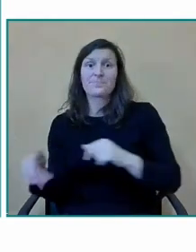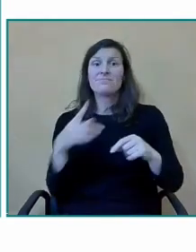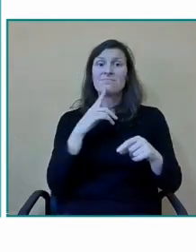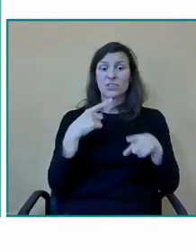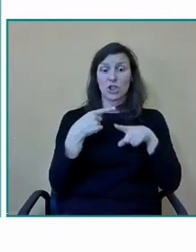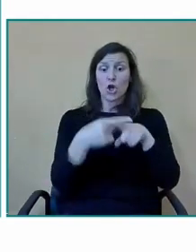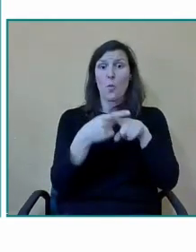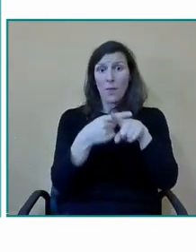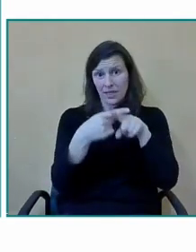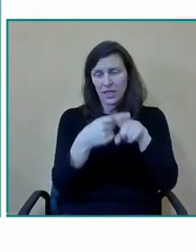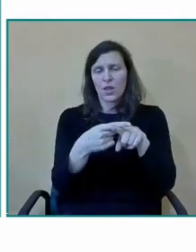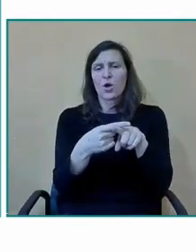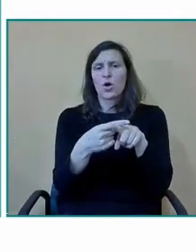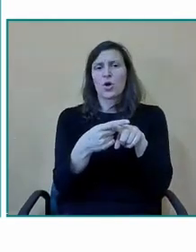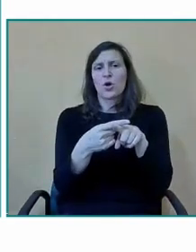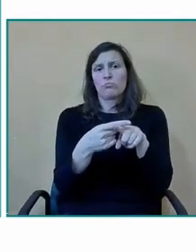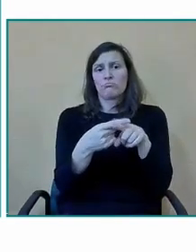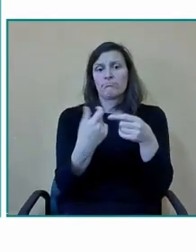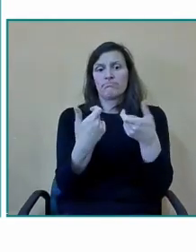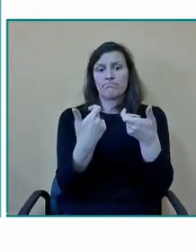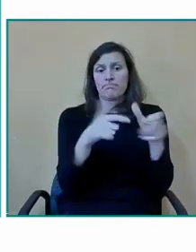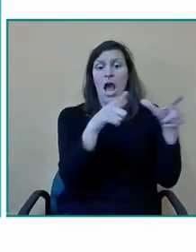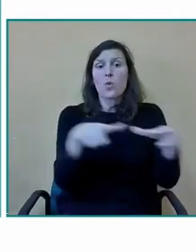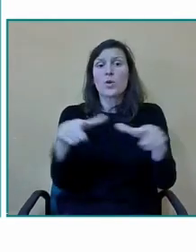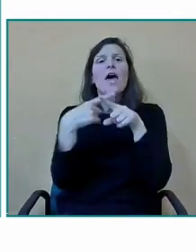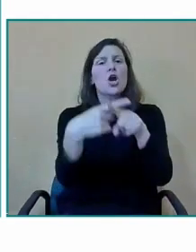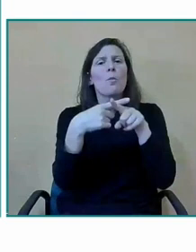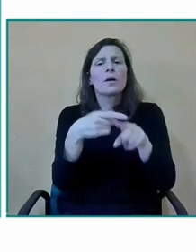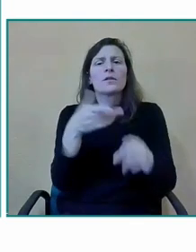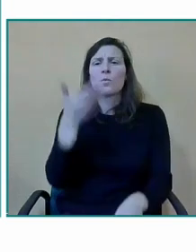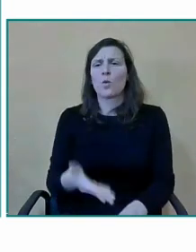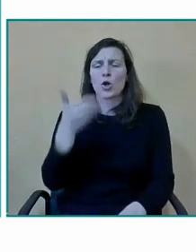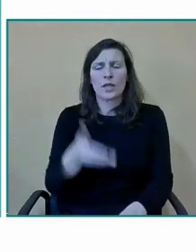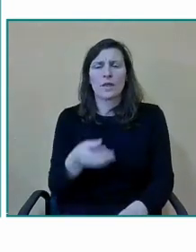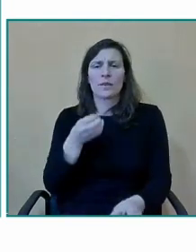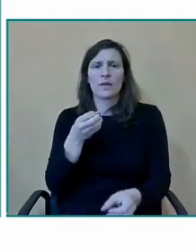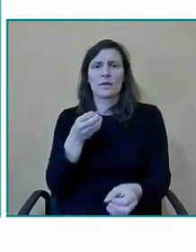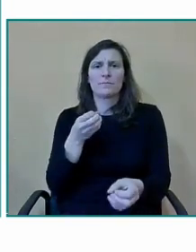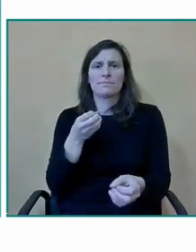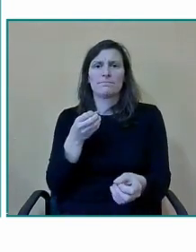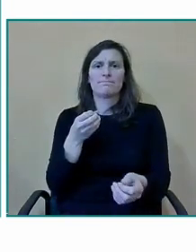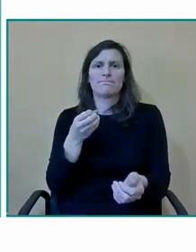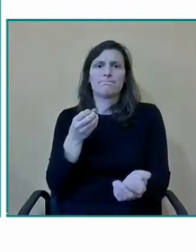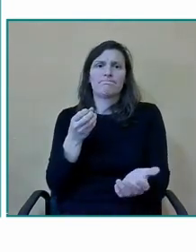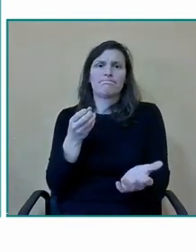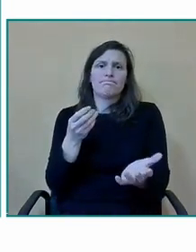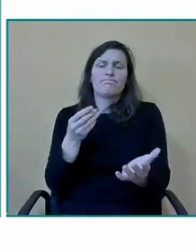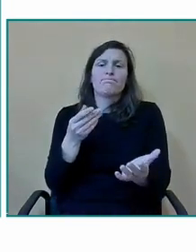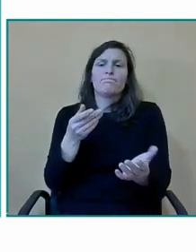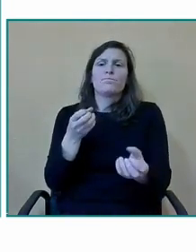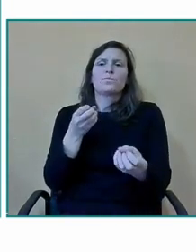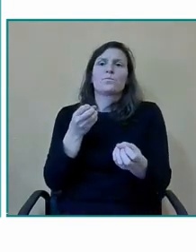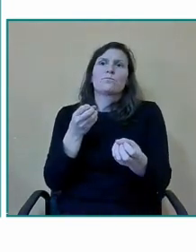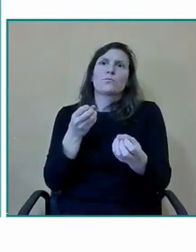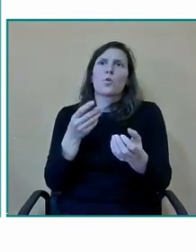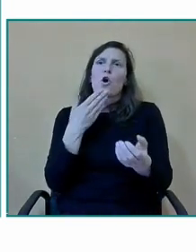mencionar a una de las compañeras más que se han encargado